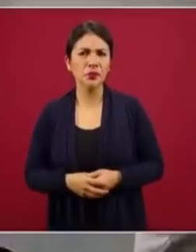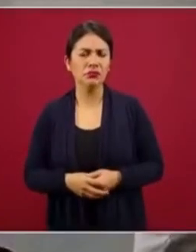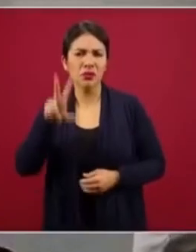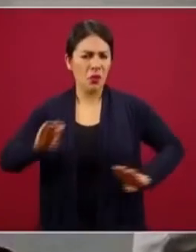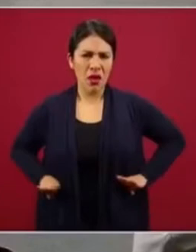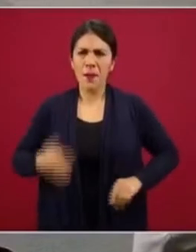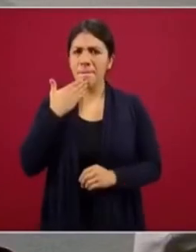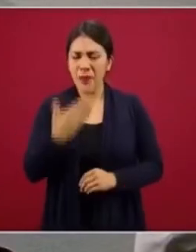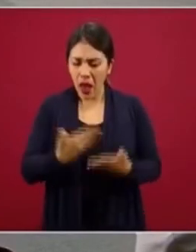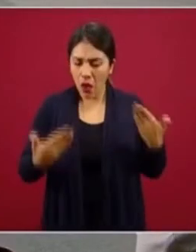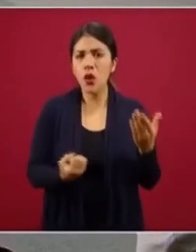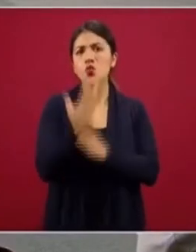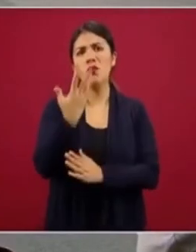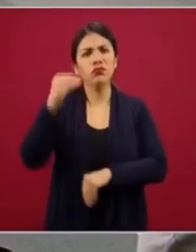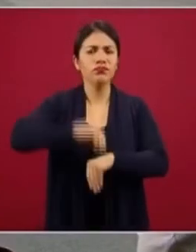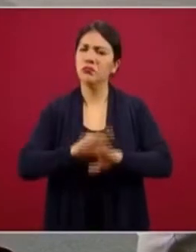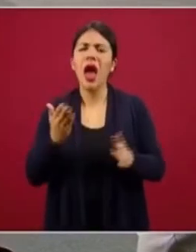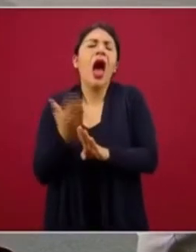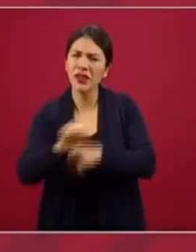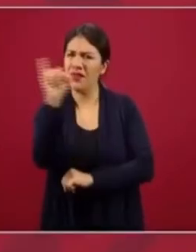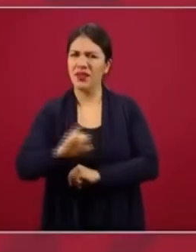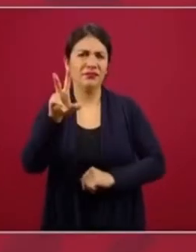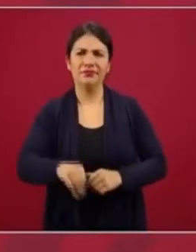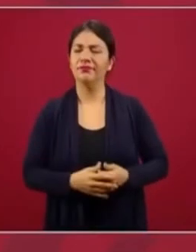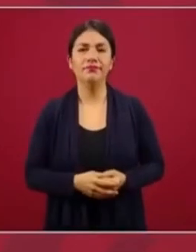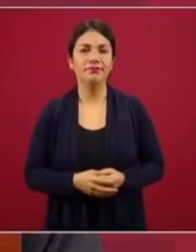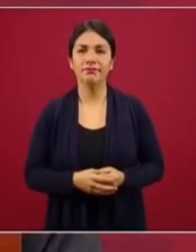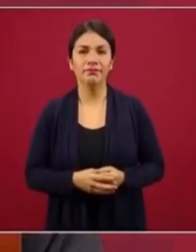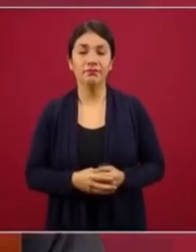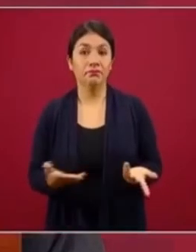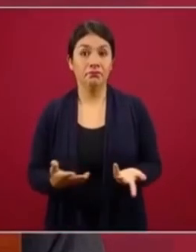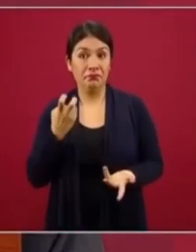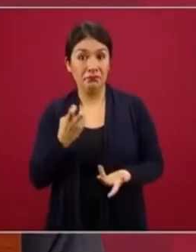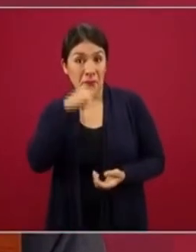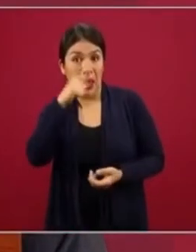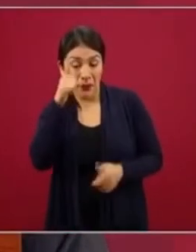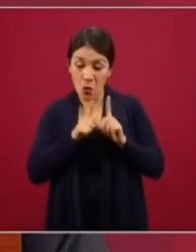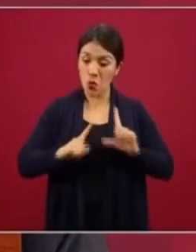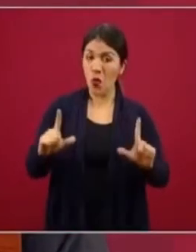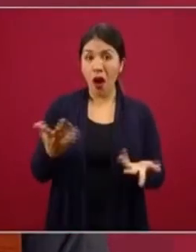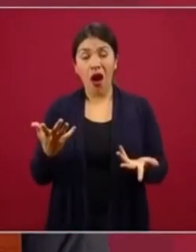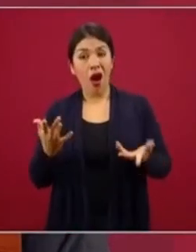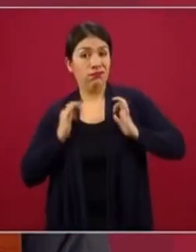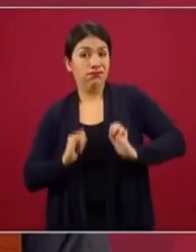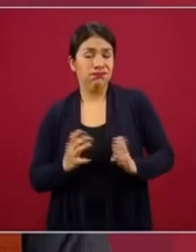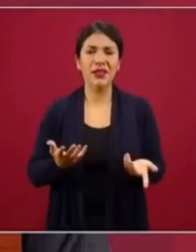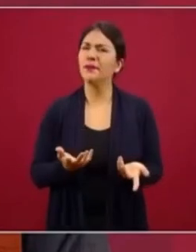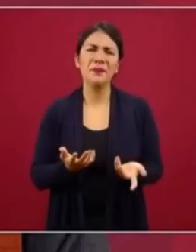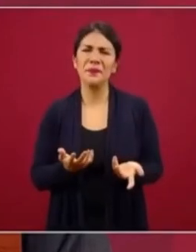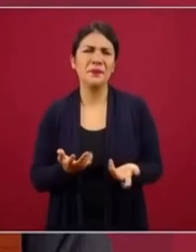Ya no corresponde a esta nueva realidad. Antes era normal. Toda esa fantochería, toda esa parafernalia.